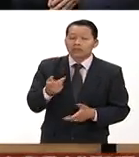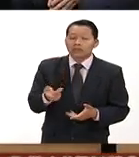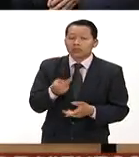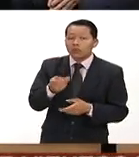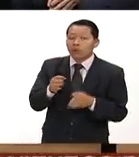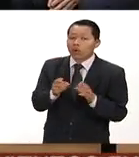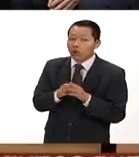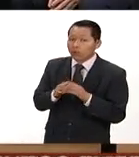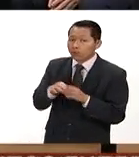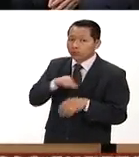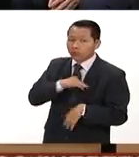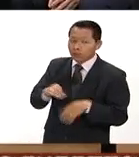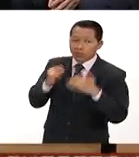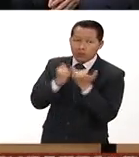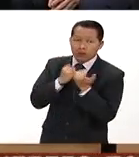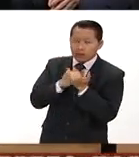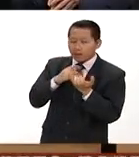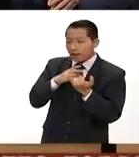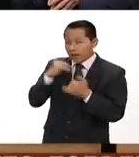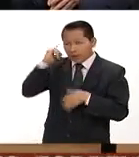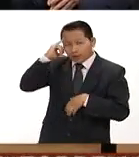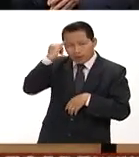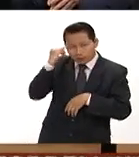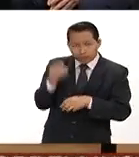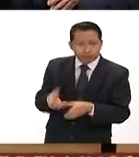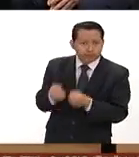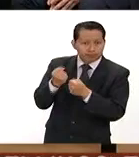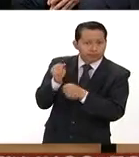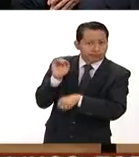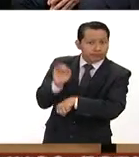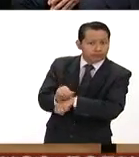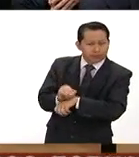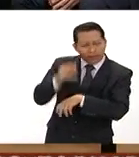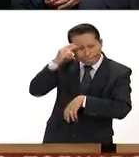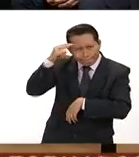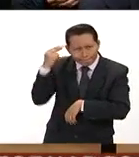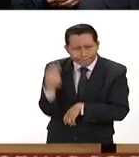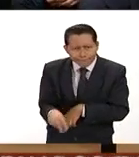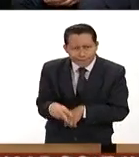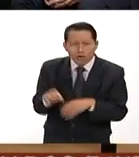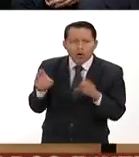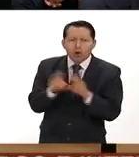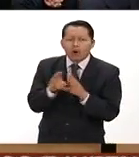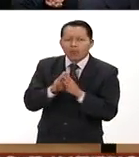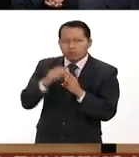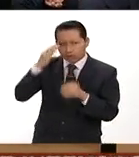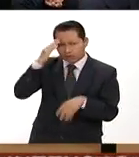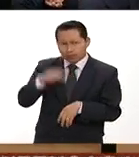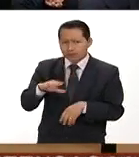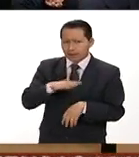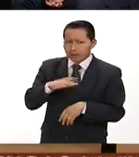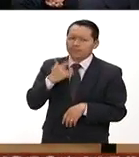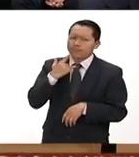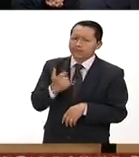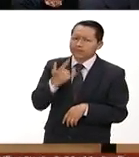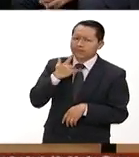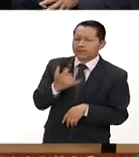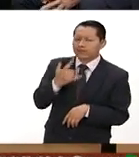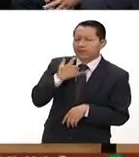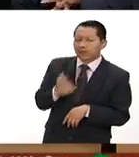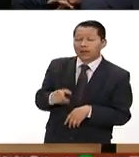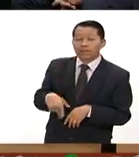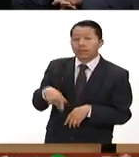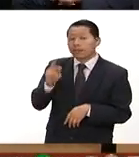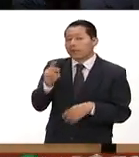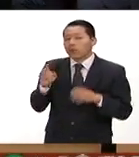rescatar las lenguas indígenas ¿cómo estamos en esa materia en México? ¿sabemos que se hacen muchos esfuerzos pero realmente